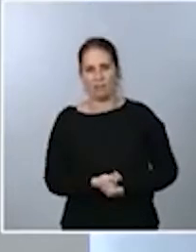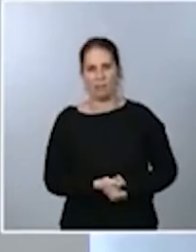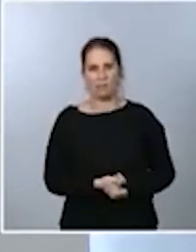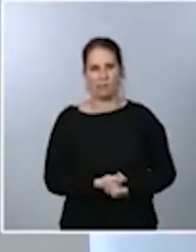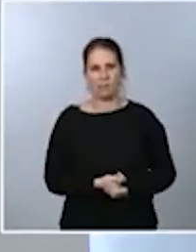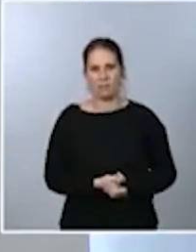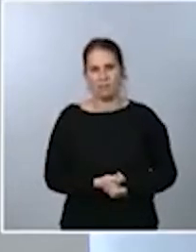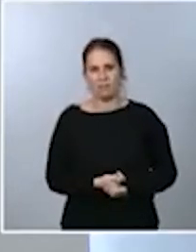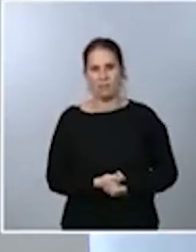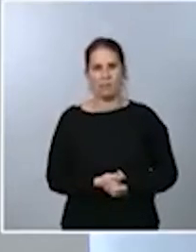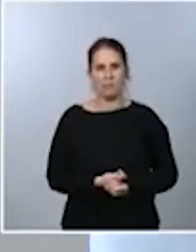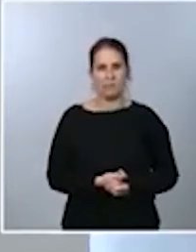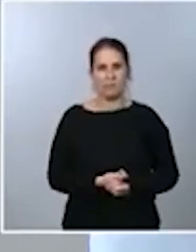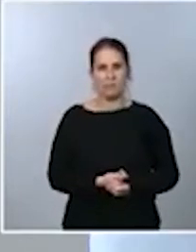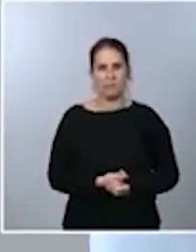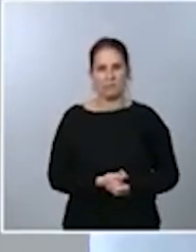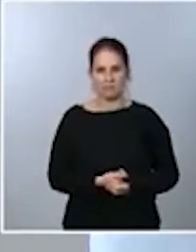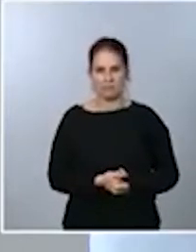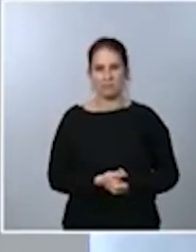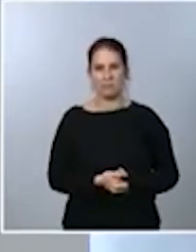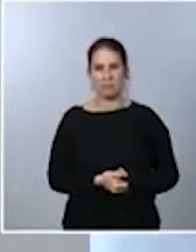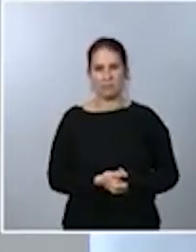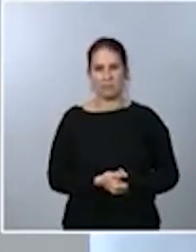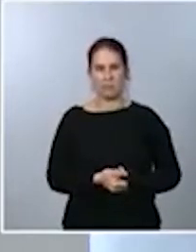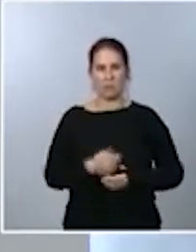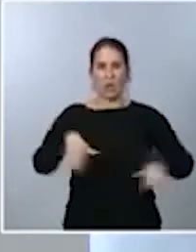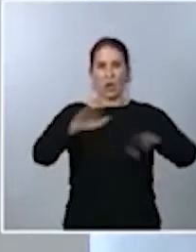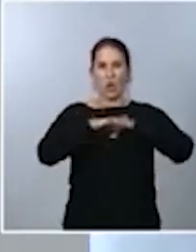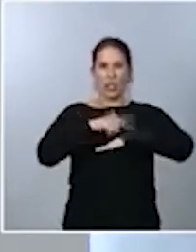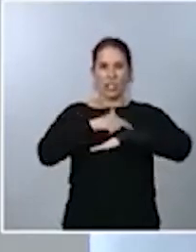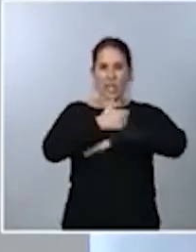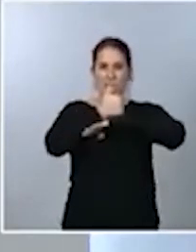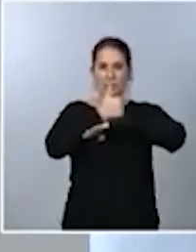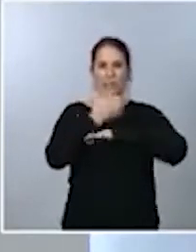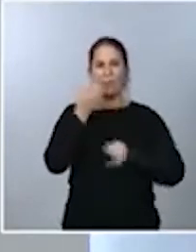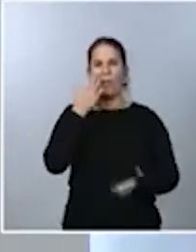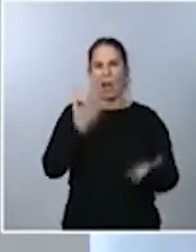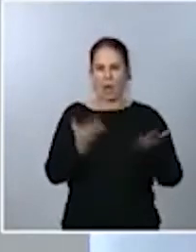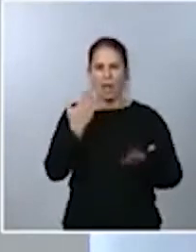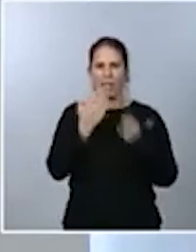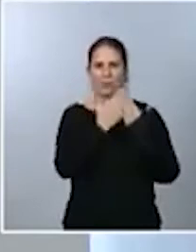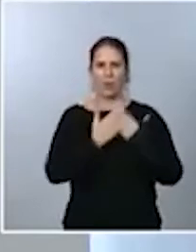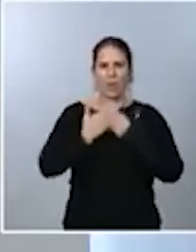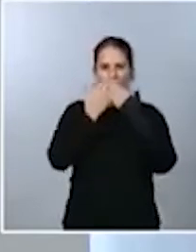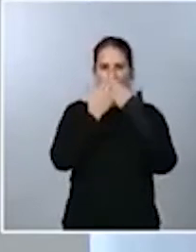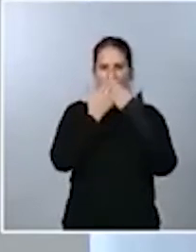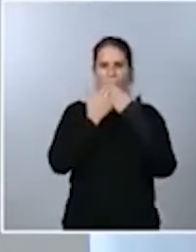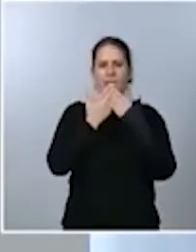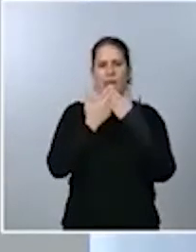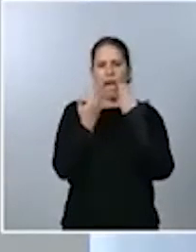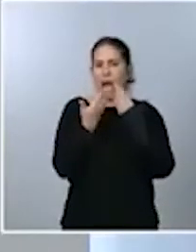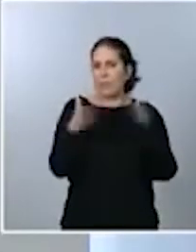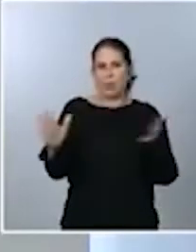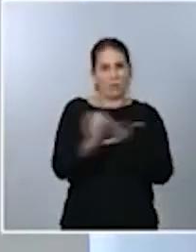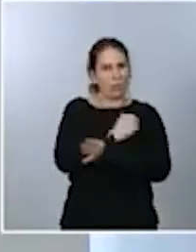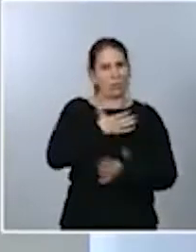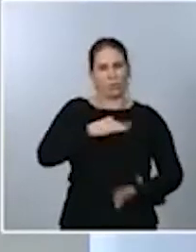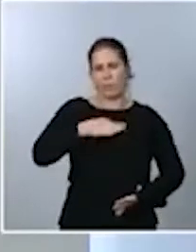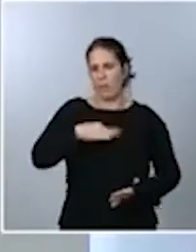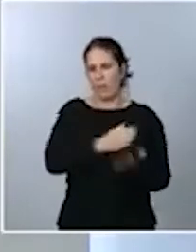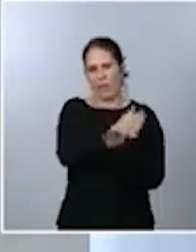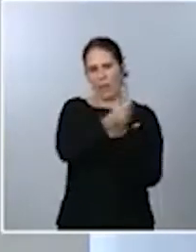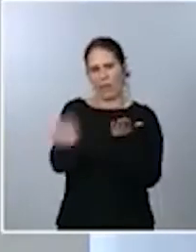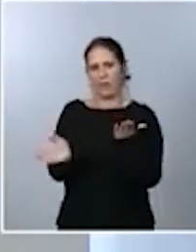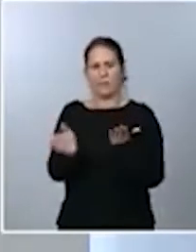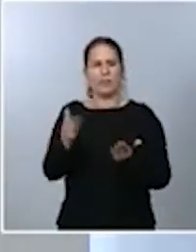la posibilidad de la medida de toque de quedas, insisto, la hemos de valorarla, hemos de estudiarla, hemos de estar abiertos a todos y ahí he puesto, digamos, he hecho una reflexión